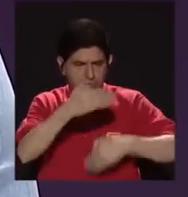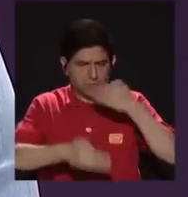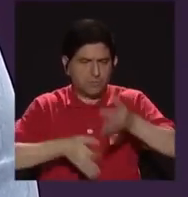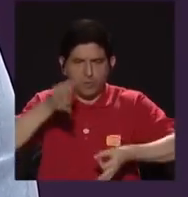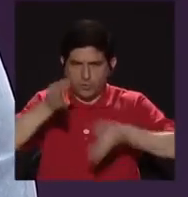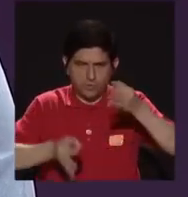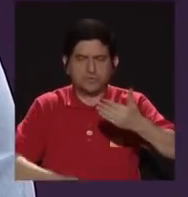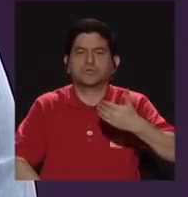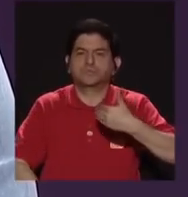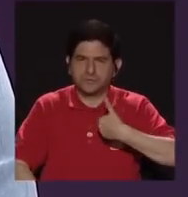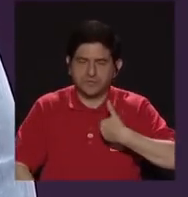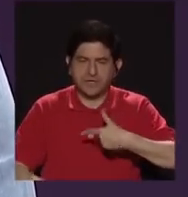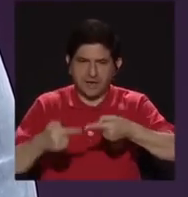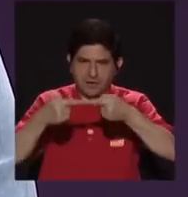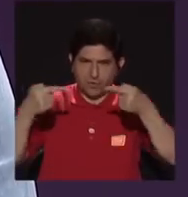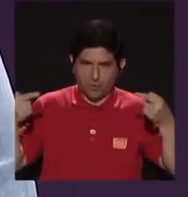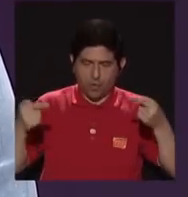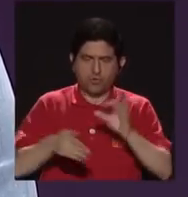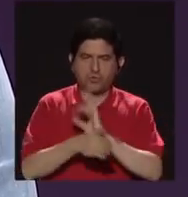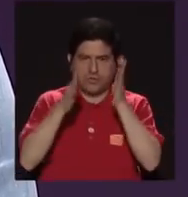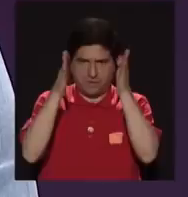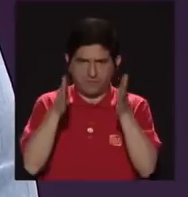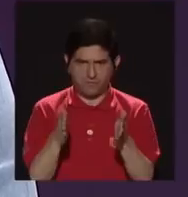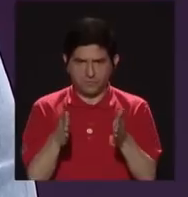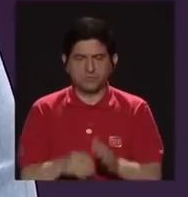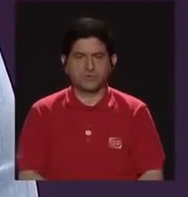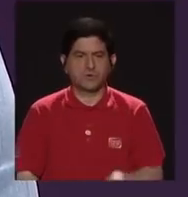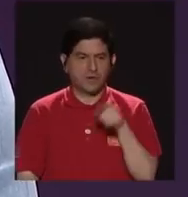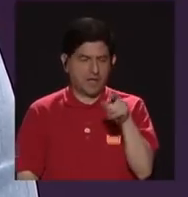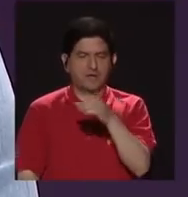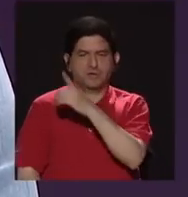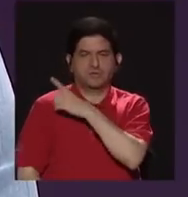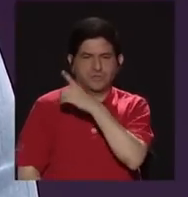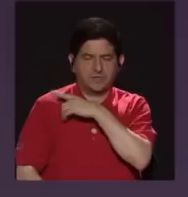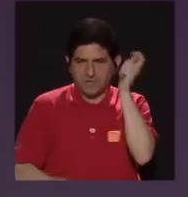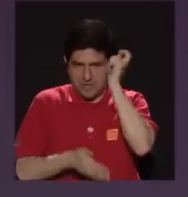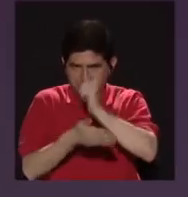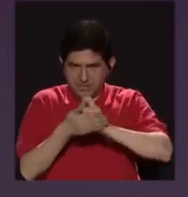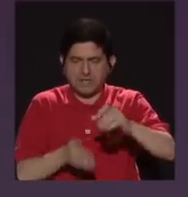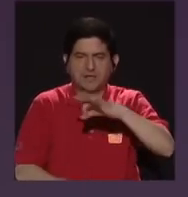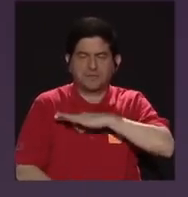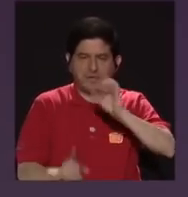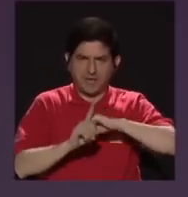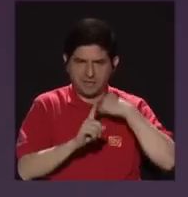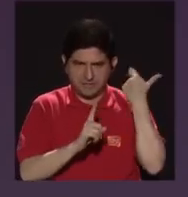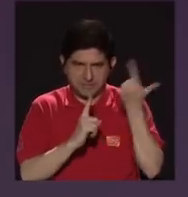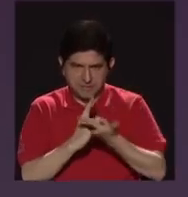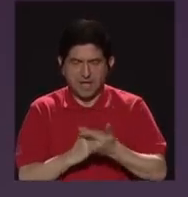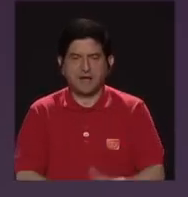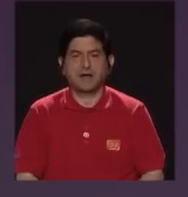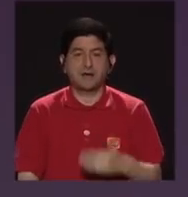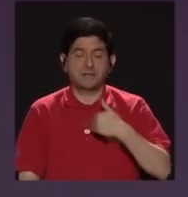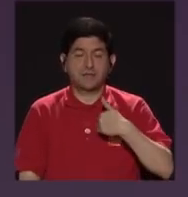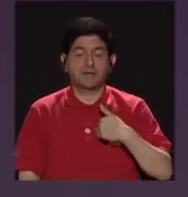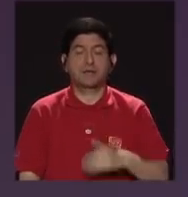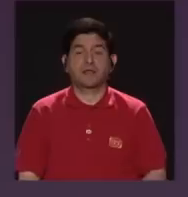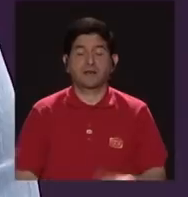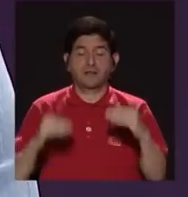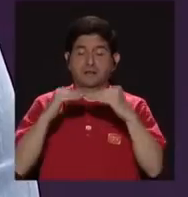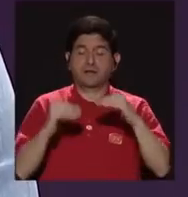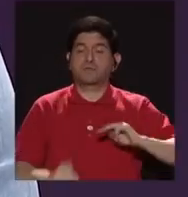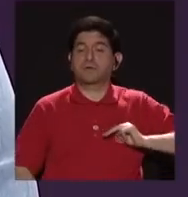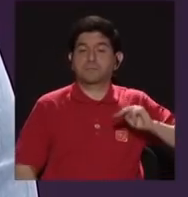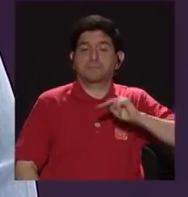judicial en contra de funcionarios, dirección de la Secretaría de Bienestar Social, que tiene grado de ministerio,